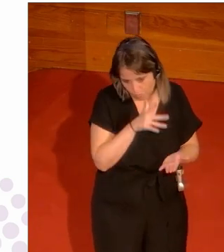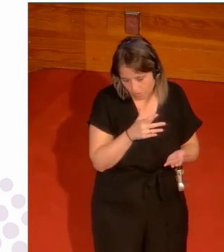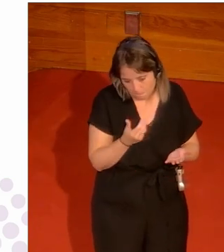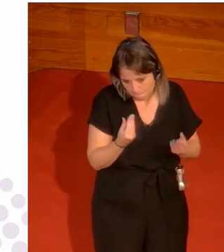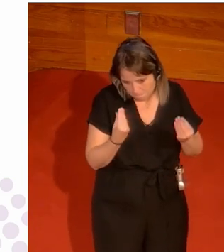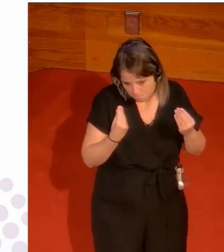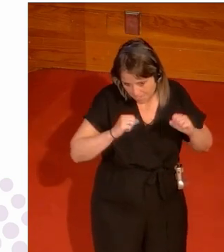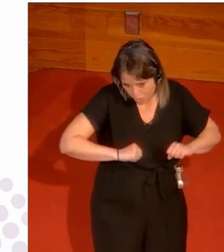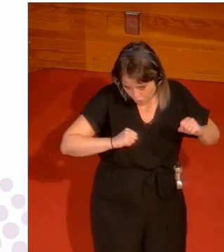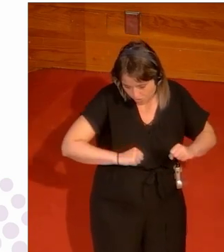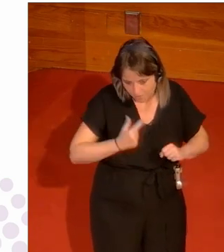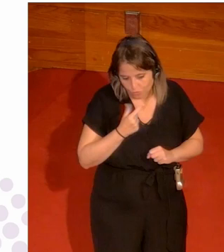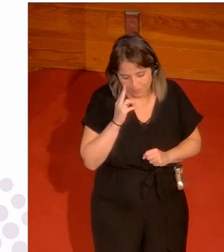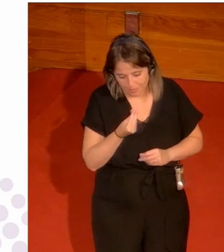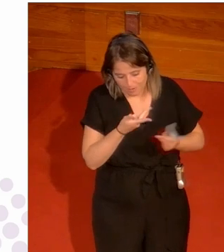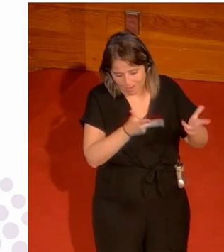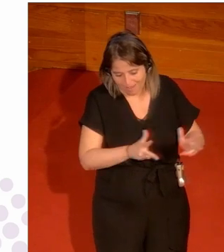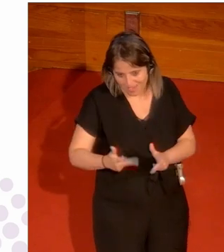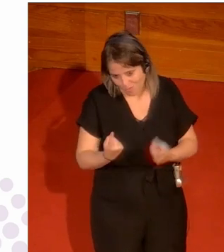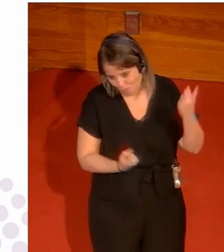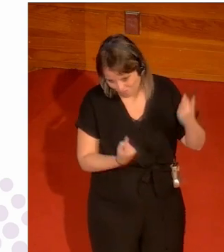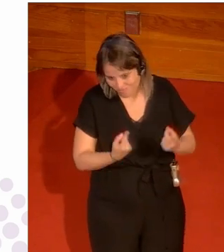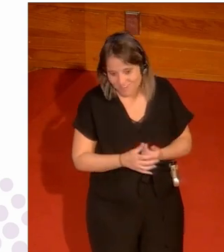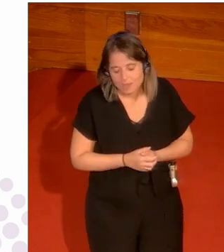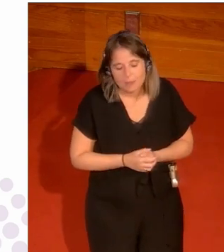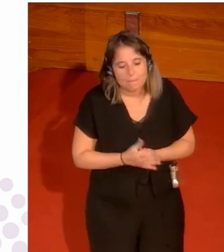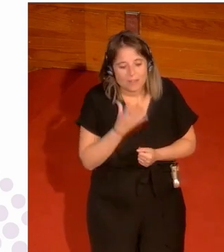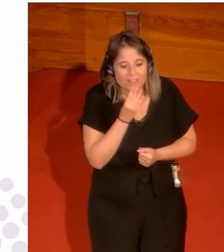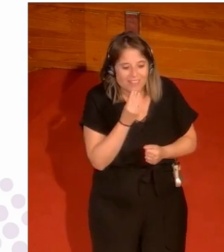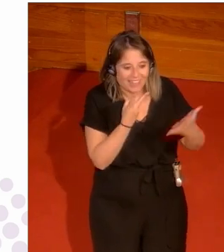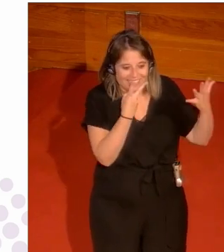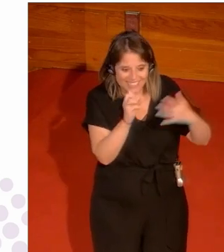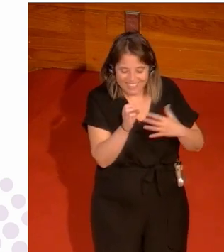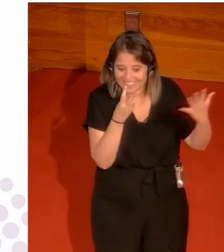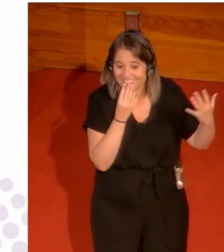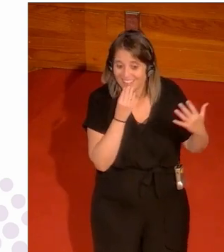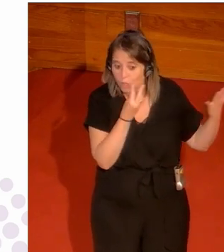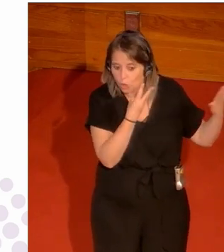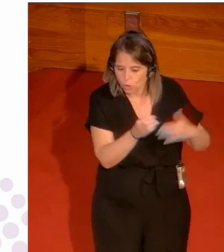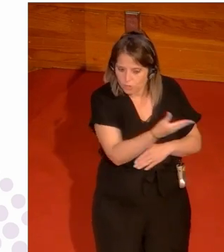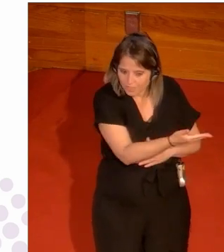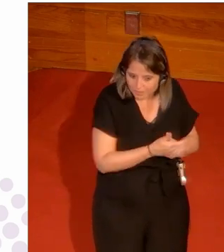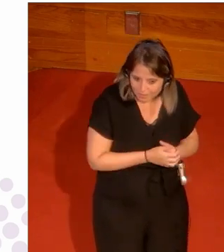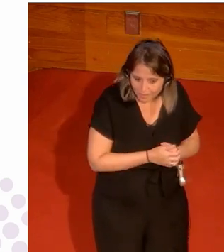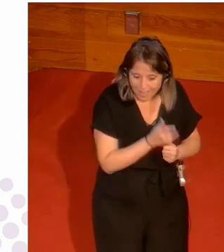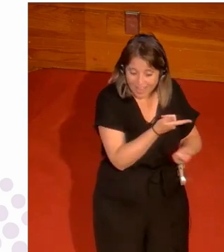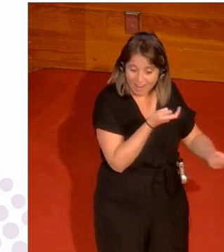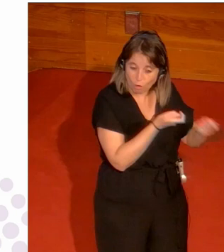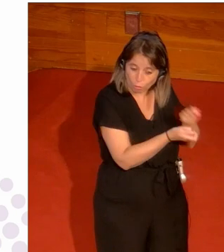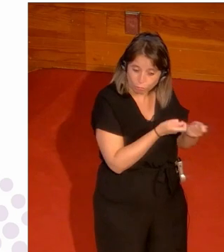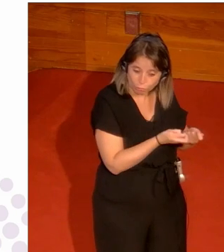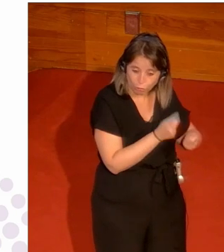hielo y decía aquí alguno cae pero gente de 70 80 años decía pero bueno cómo puede estar regulando el